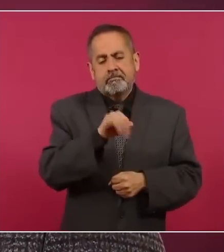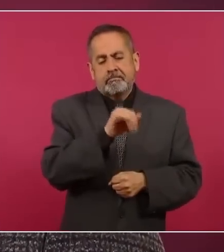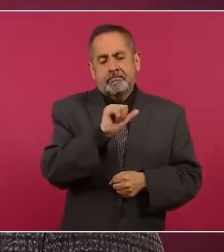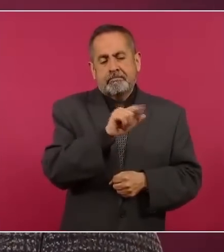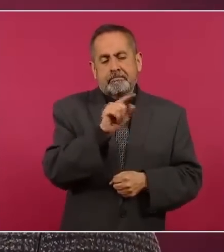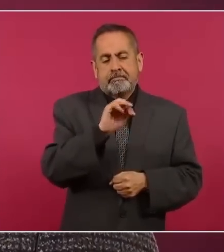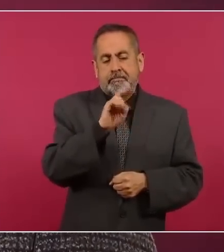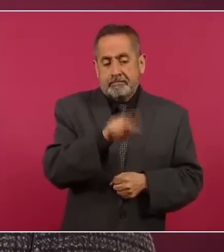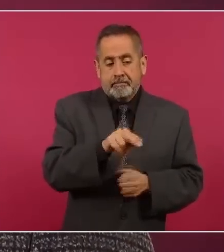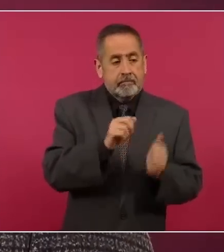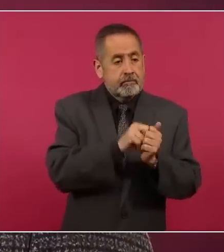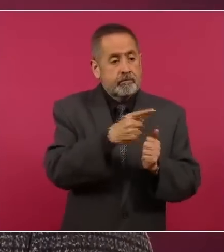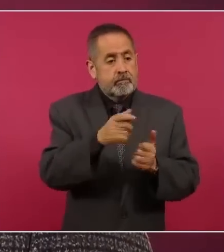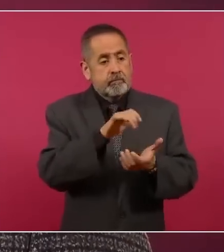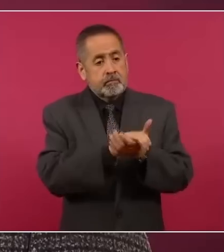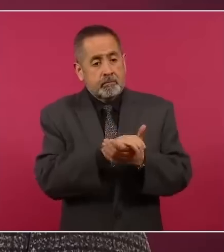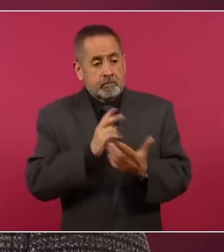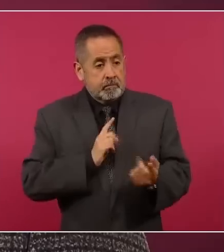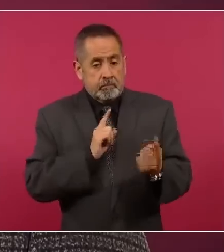esposo,